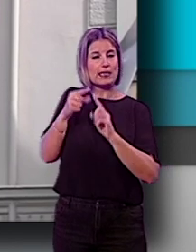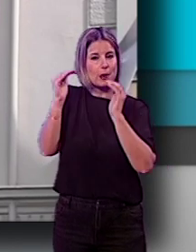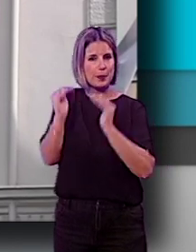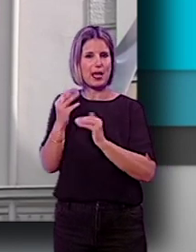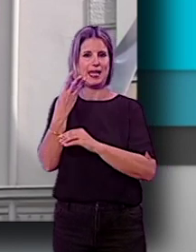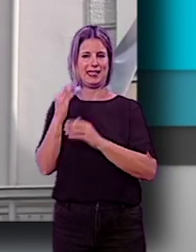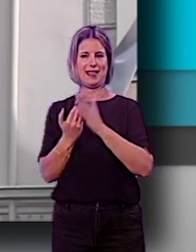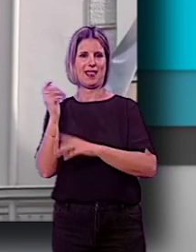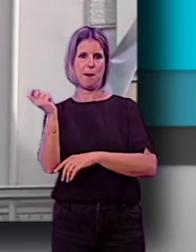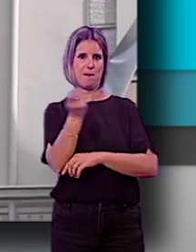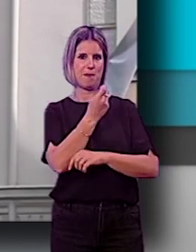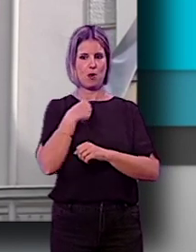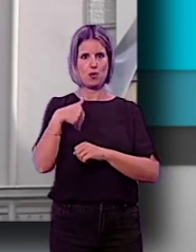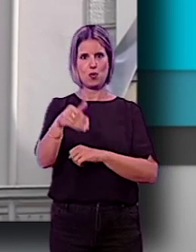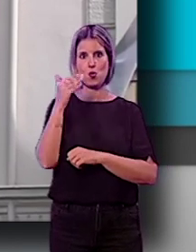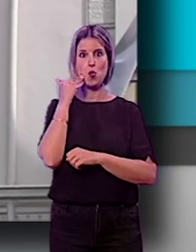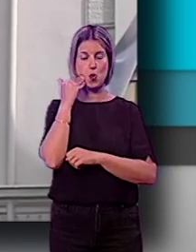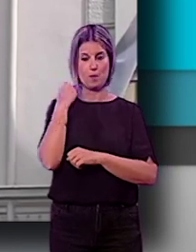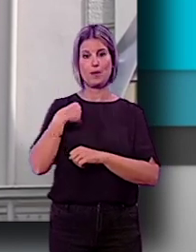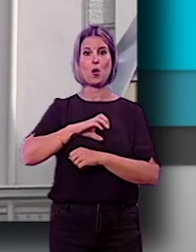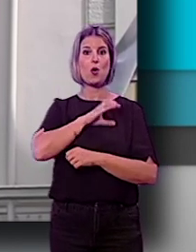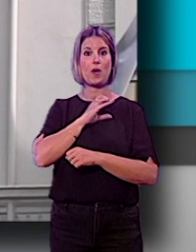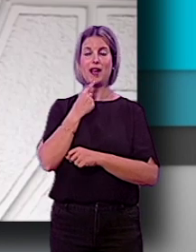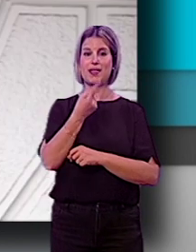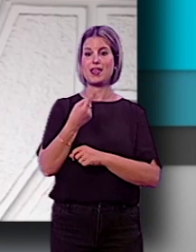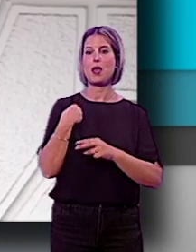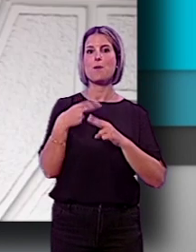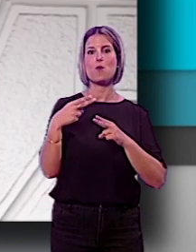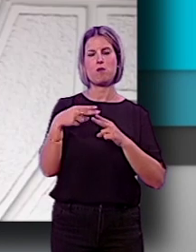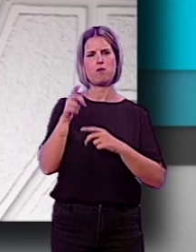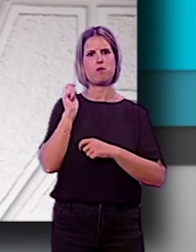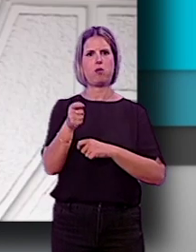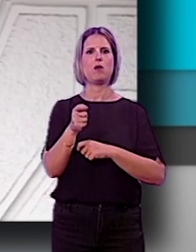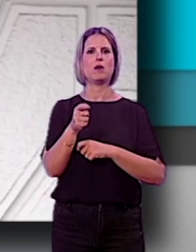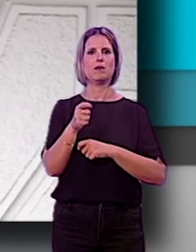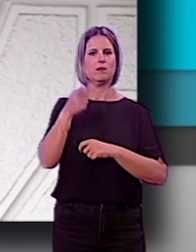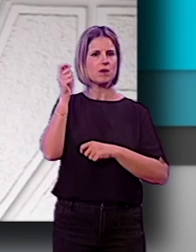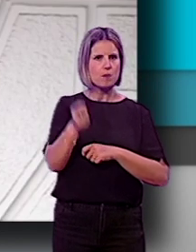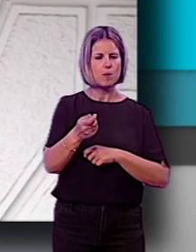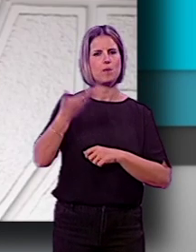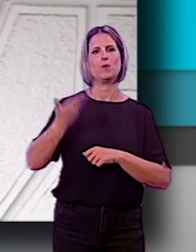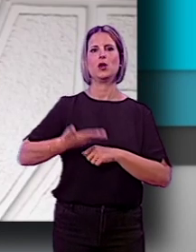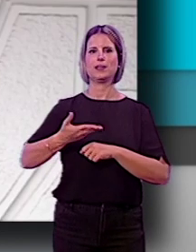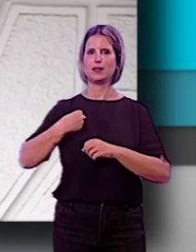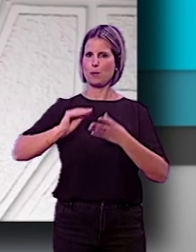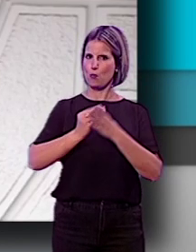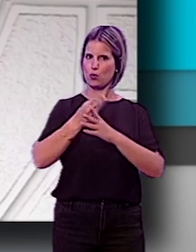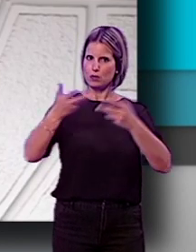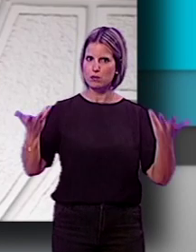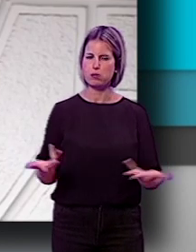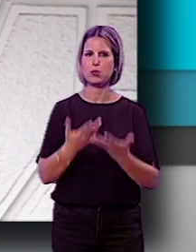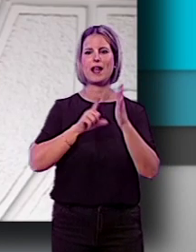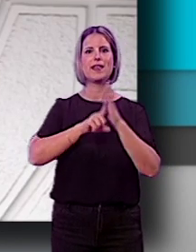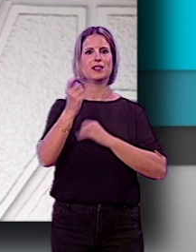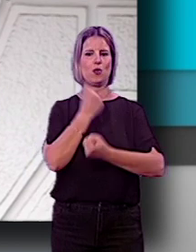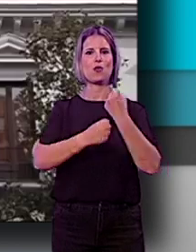posiblemente en julio. Payarés ha añadido que la política de pronto pago impuesta supone un importante impulso a la actividad productiva y el desarrollo